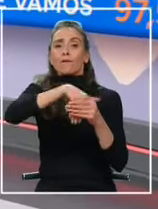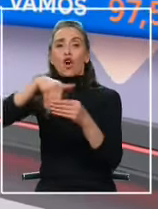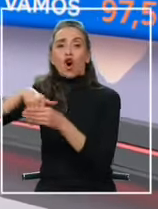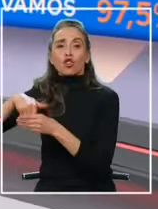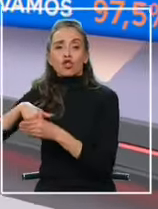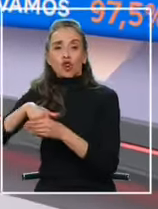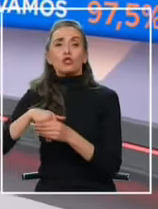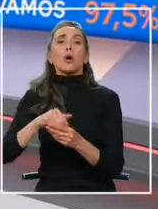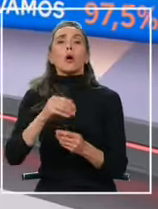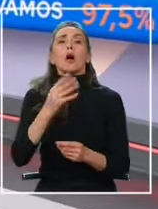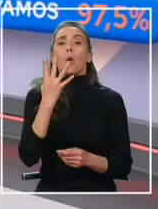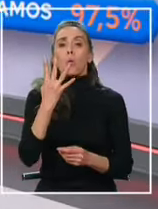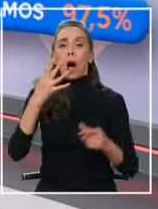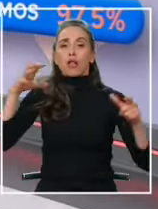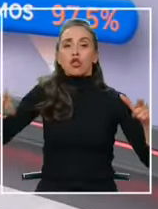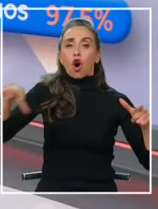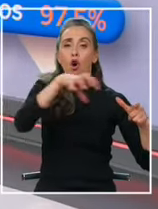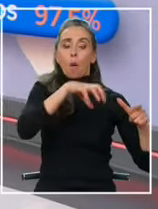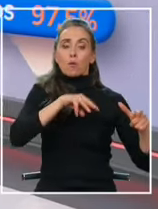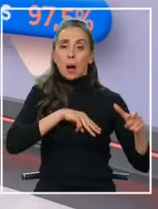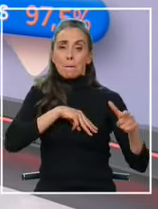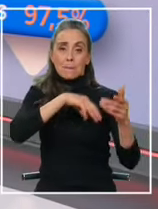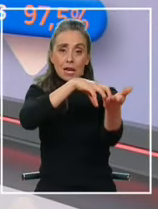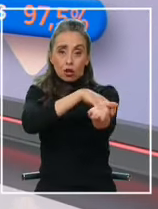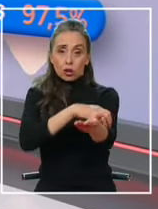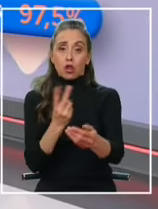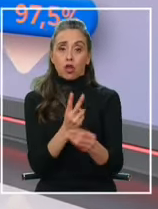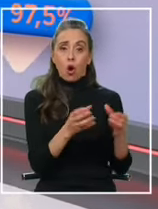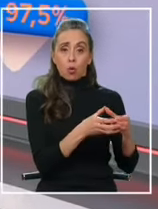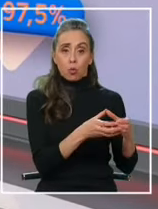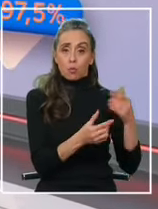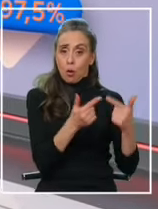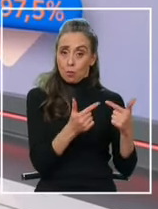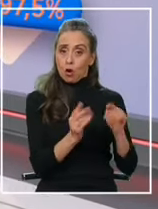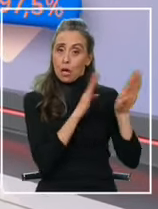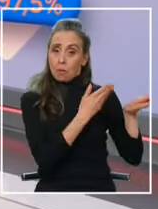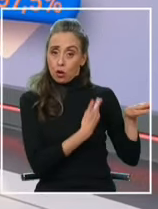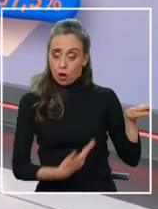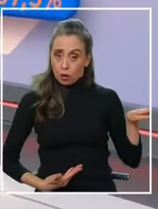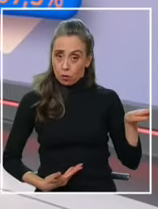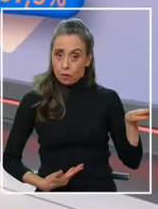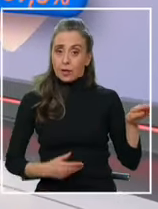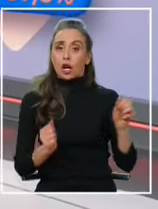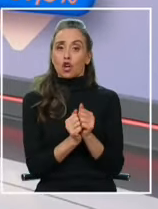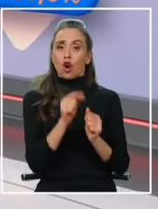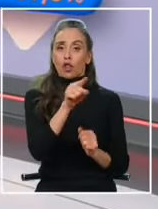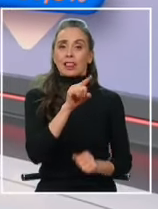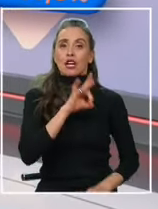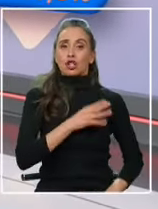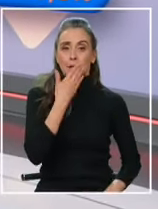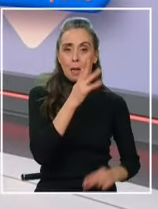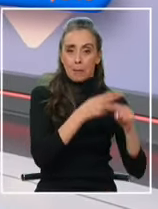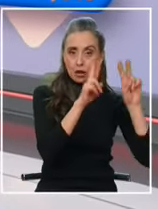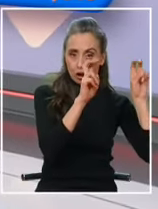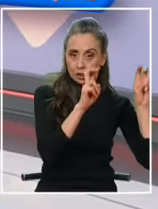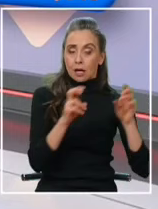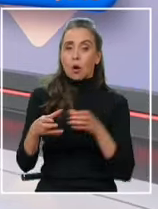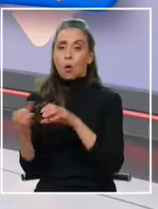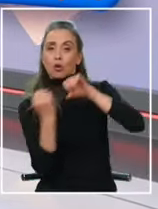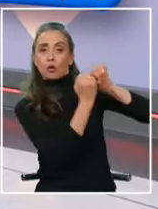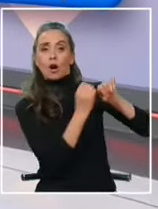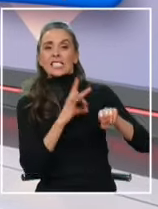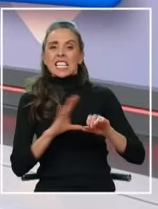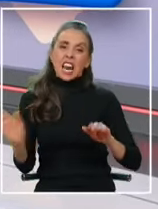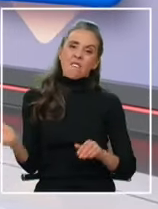cuatro comunas de la región metropolitana donde ambas coaliciones, o sea, la oficialista contigo Chile Mejor y la opositora Chile